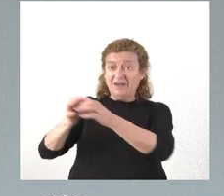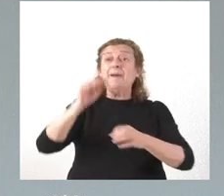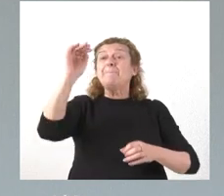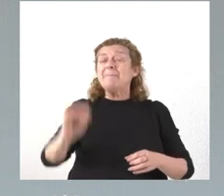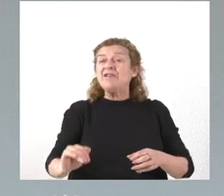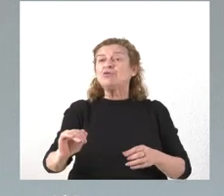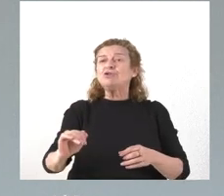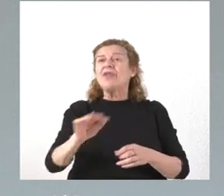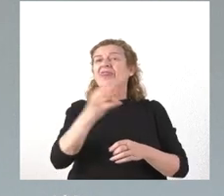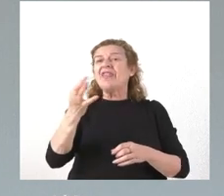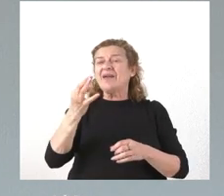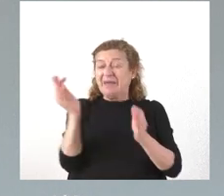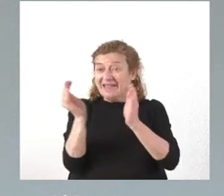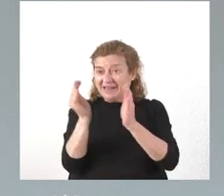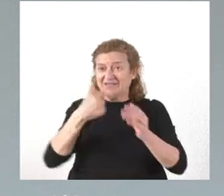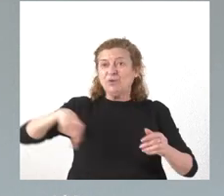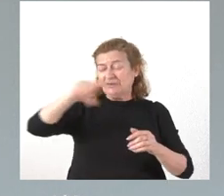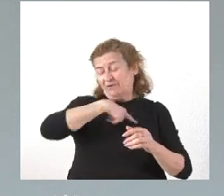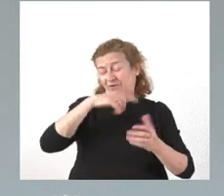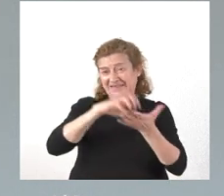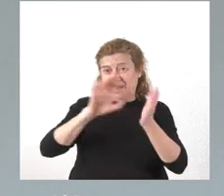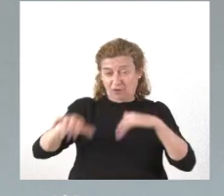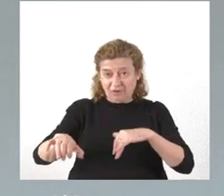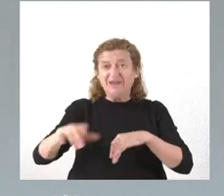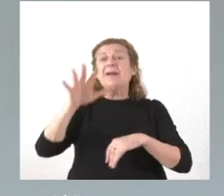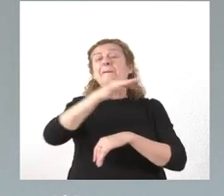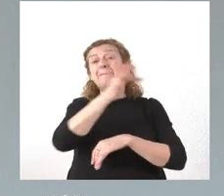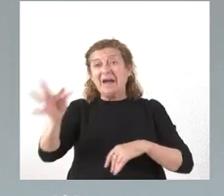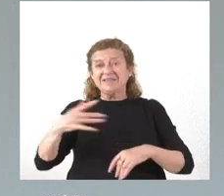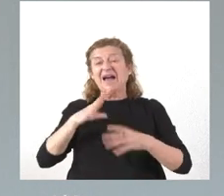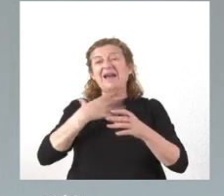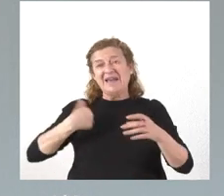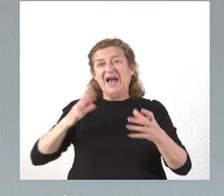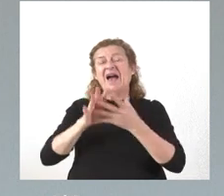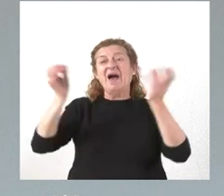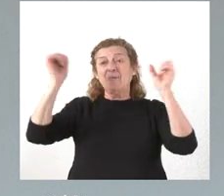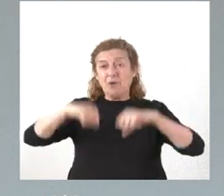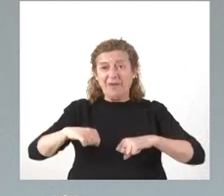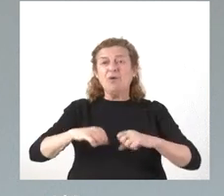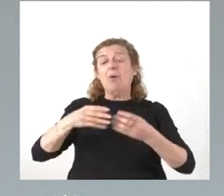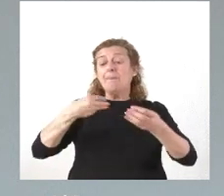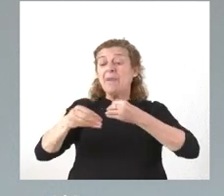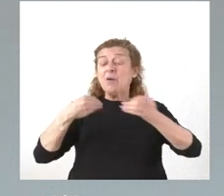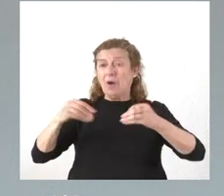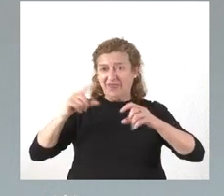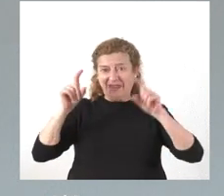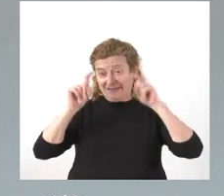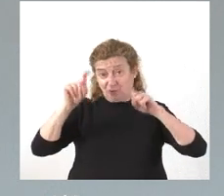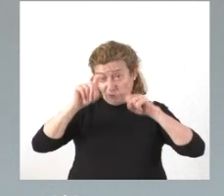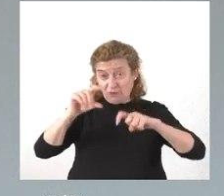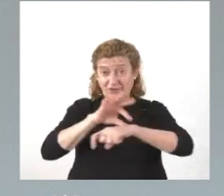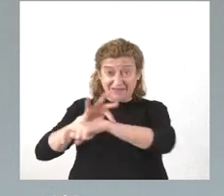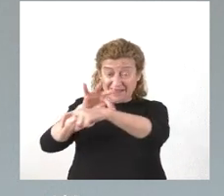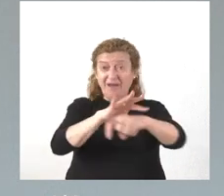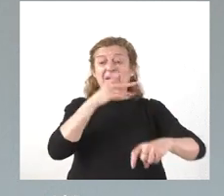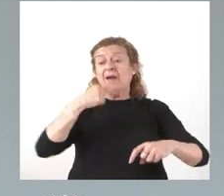menores de nuestra comunidad y, además, hemos aprobado el manual de instrucciones para los miembros de